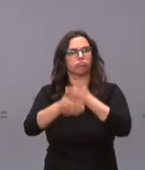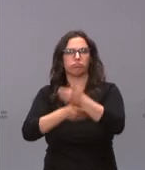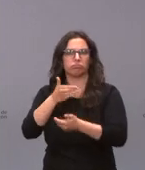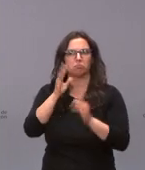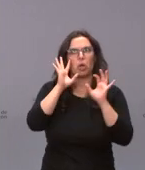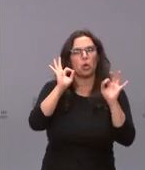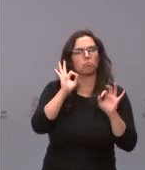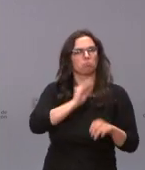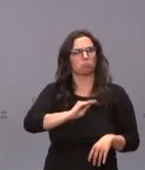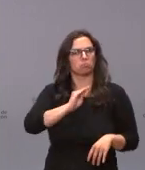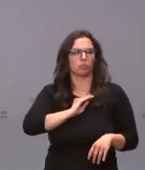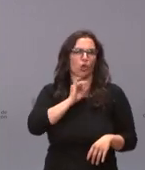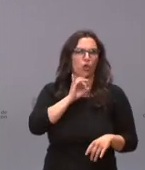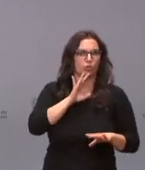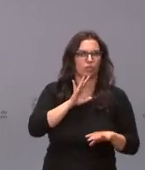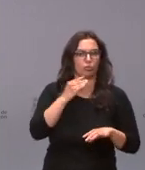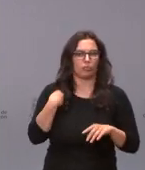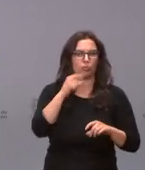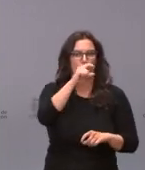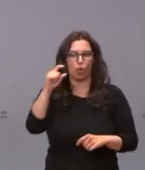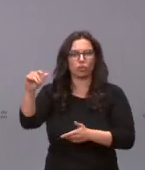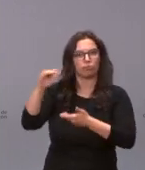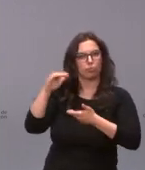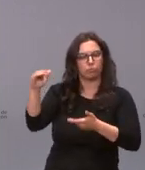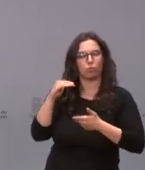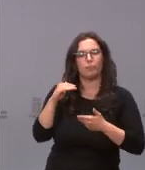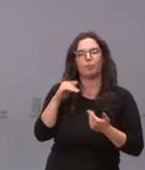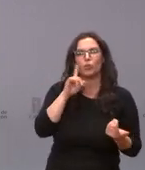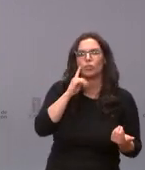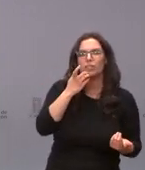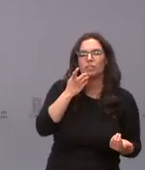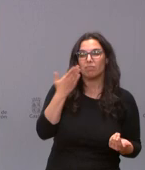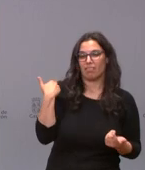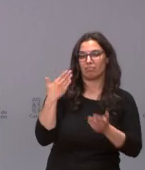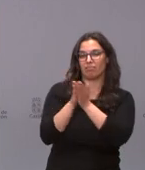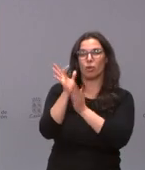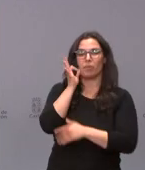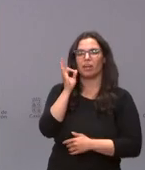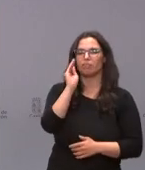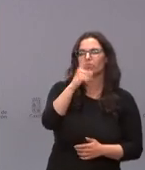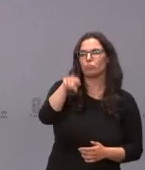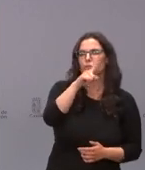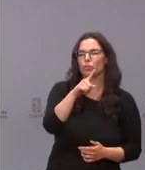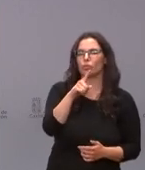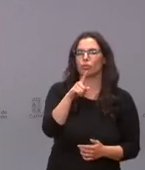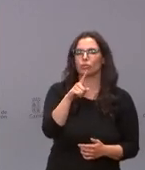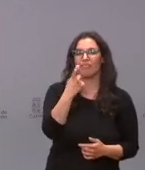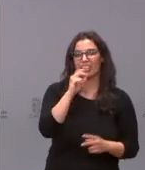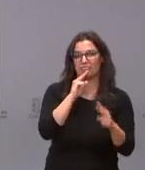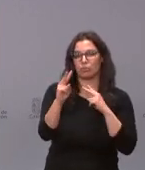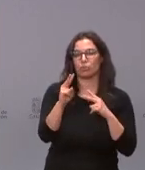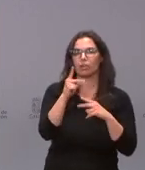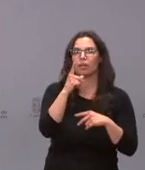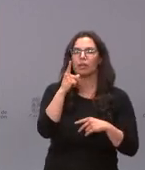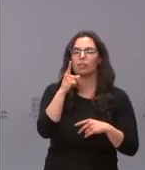vacunación de acuerdo al número de dosis que van llegando no sé si han notado como preguntaba mi compañera antes que ha quedado pendiente un